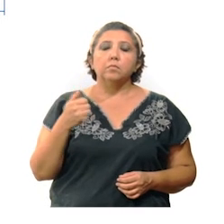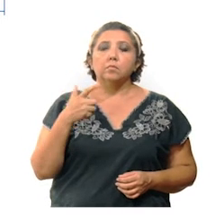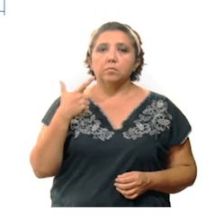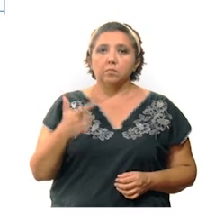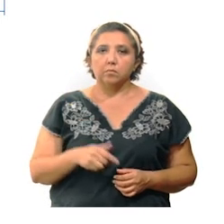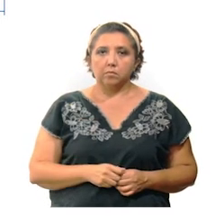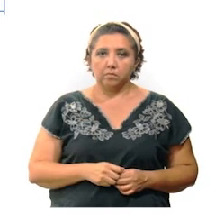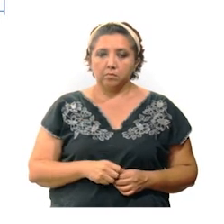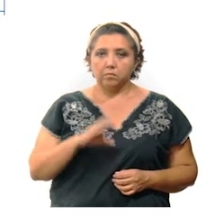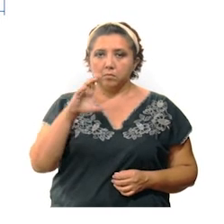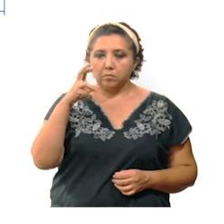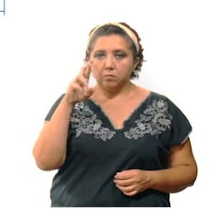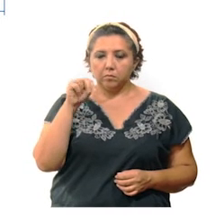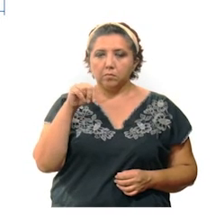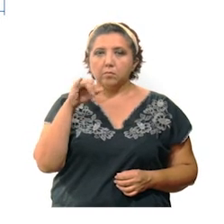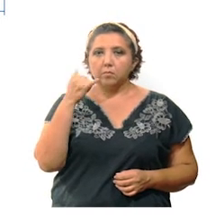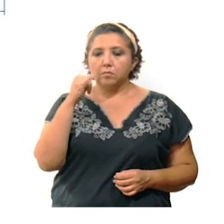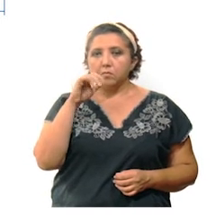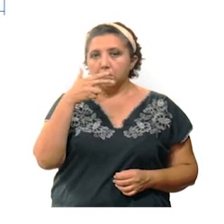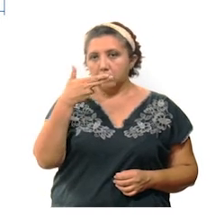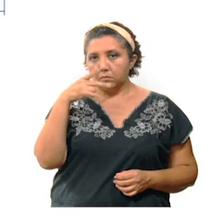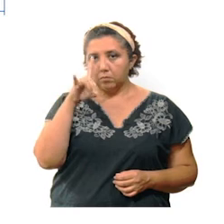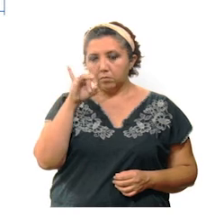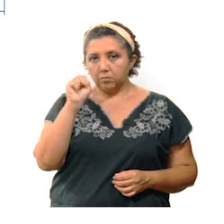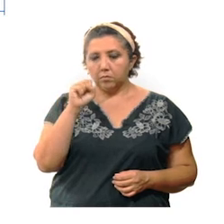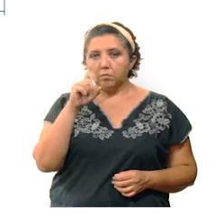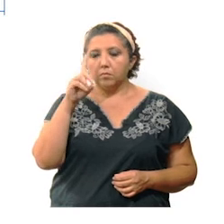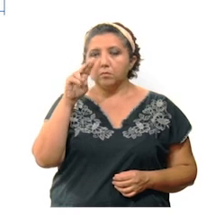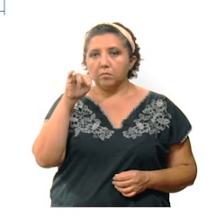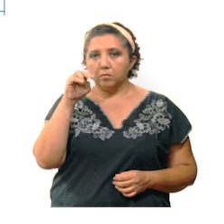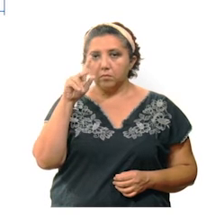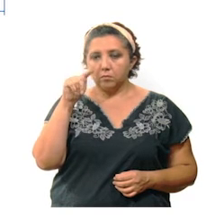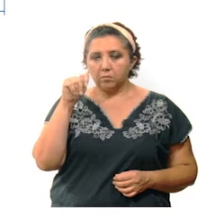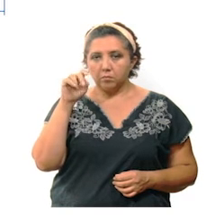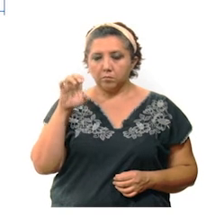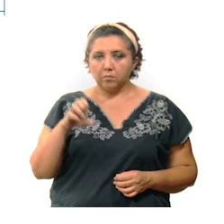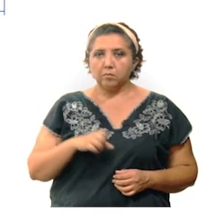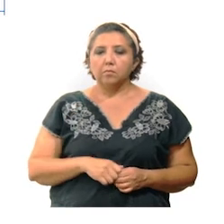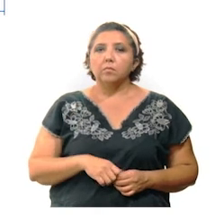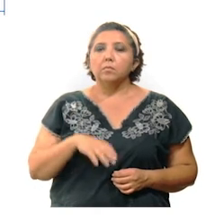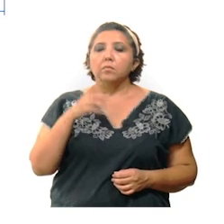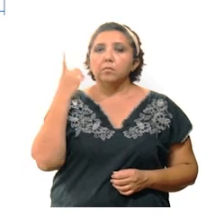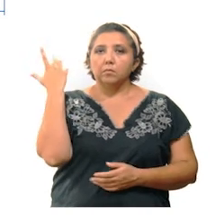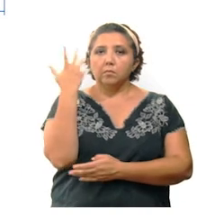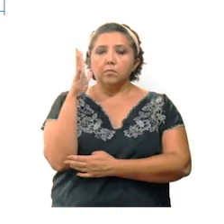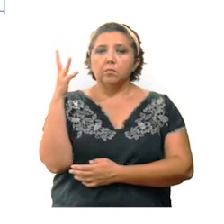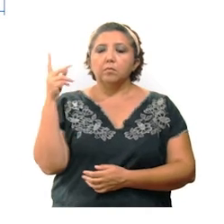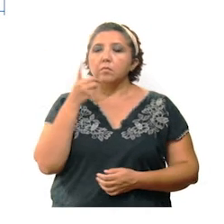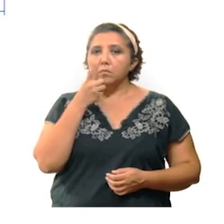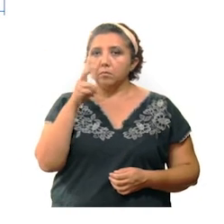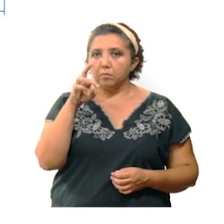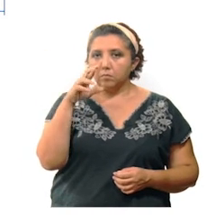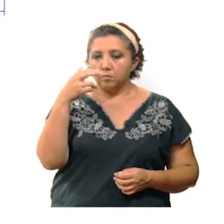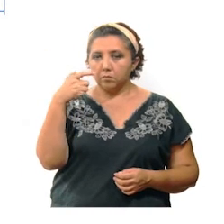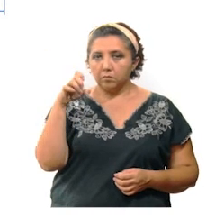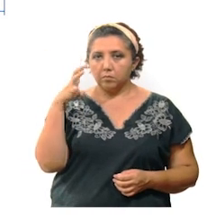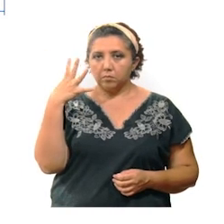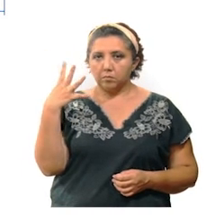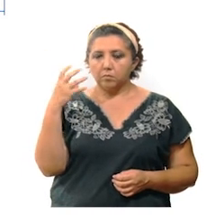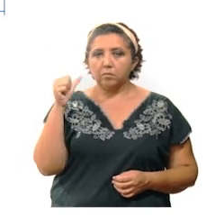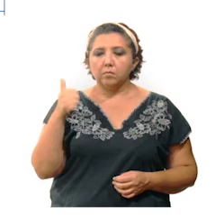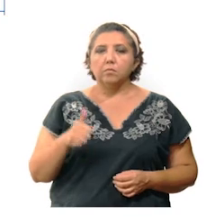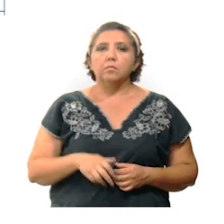7, Chuburnada Hidalgo, Francisco Imadero, Diamante, Paseos de Opichén, Bosques del Poniente y Vergel 4,